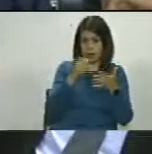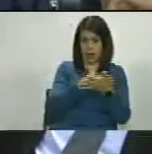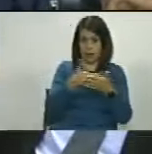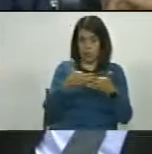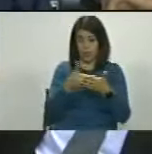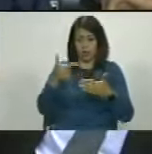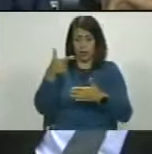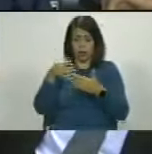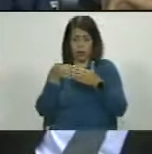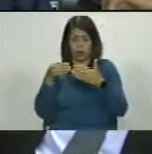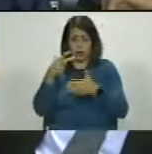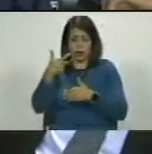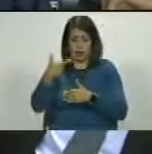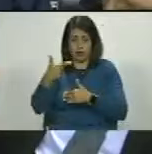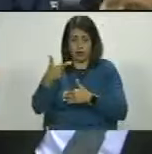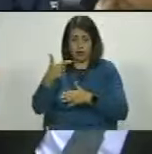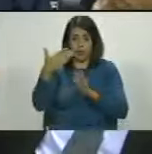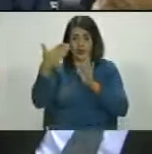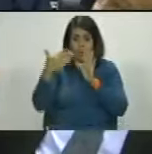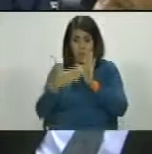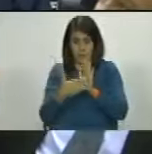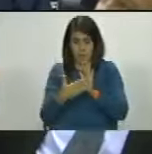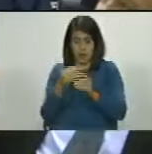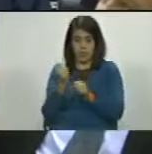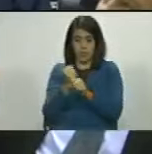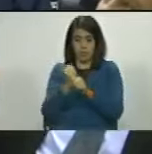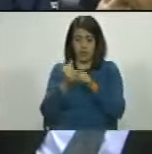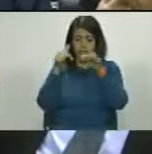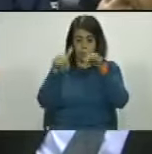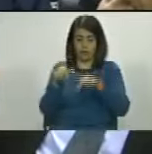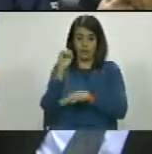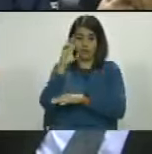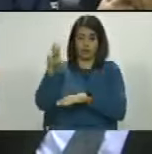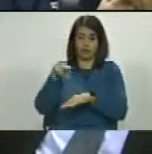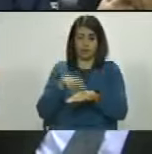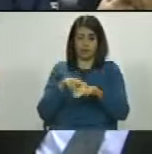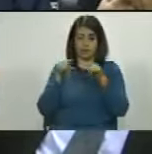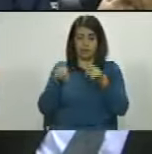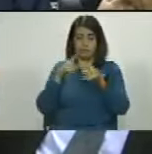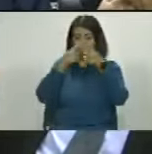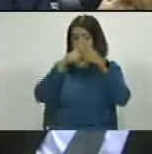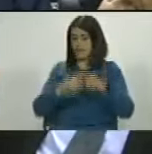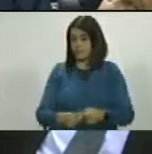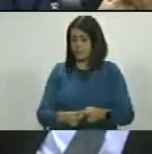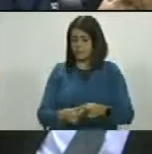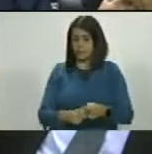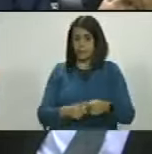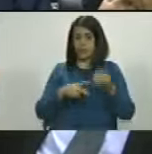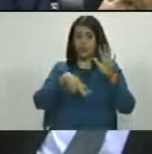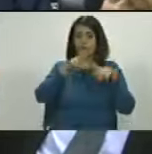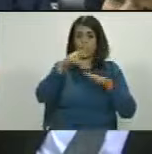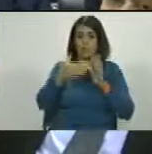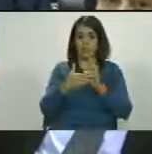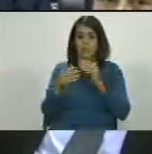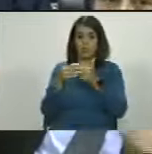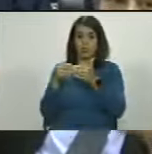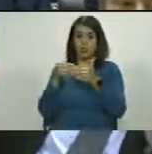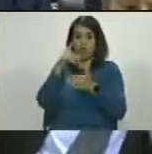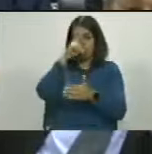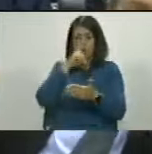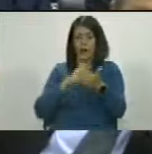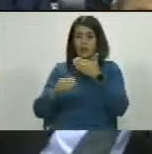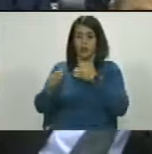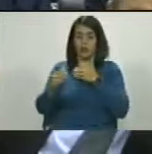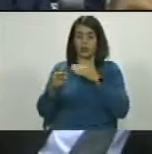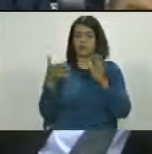de dólares, entre 6 mil empleados que tiene esta Asamblea Nacional, eso da un promedio de 12 mil dólares anuales. Es